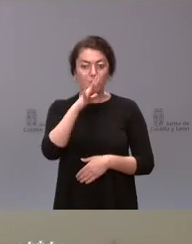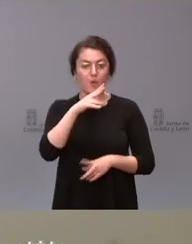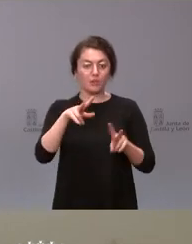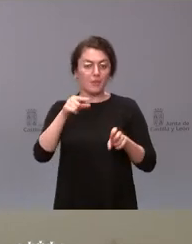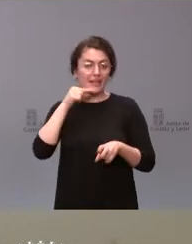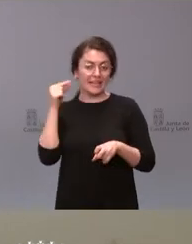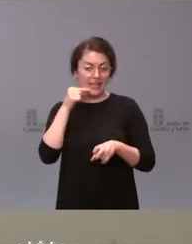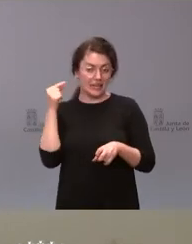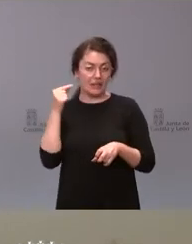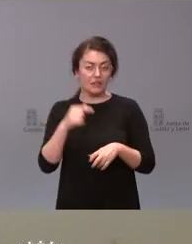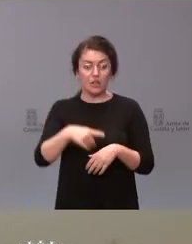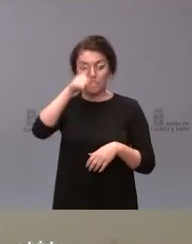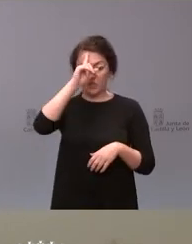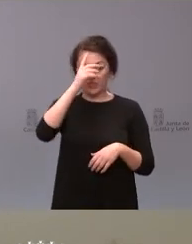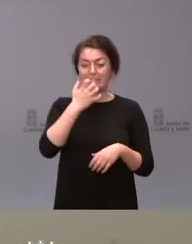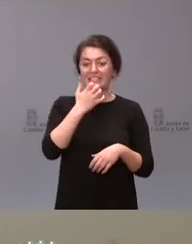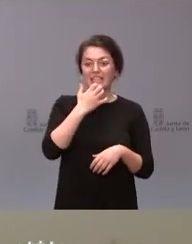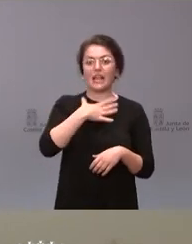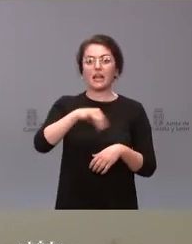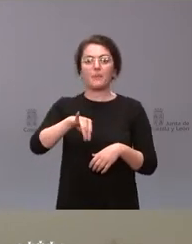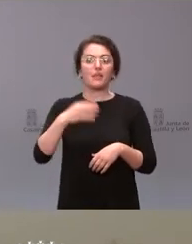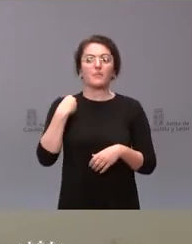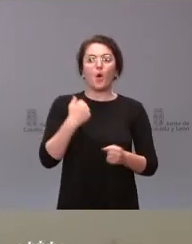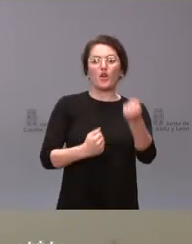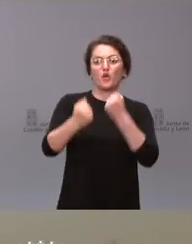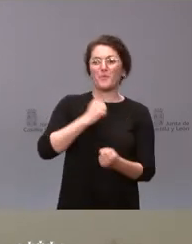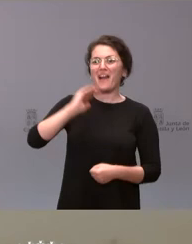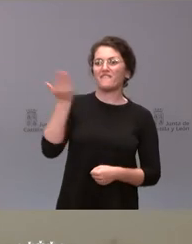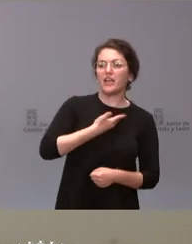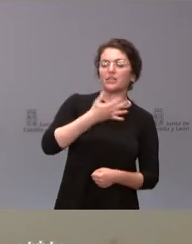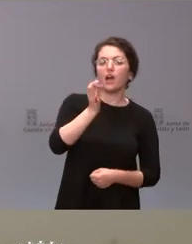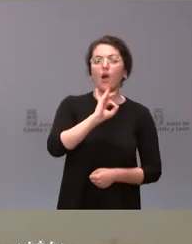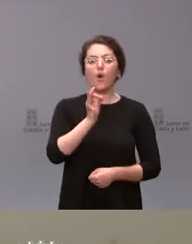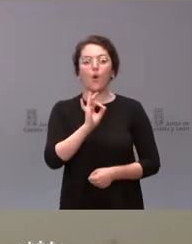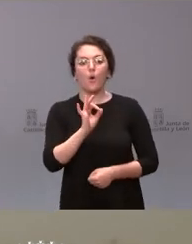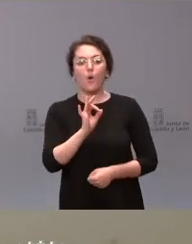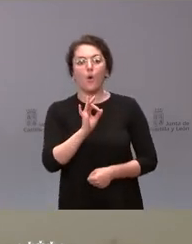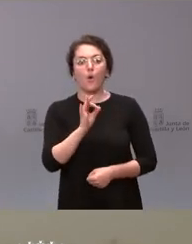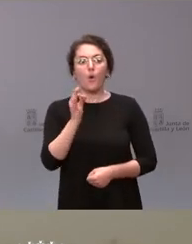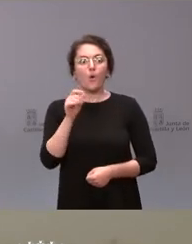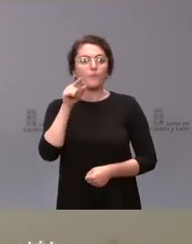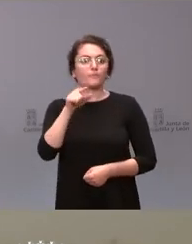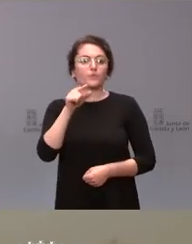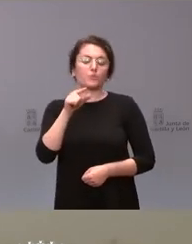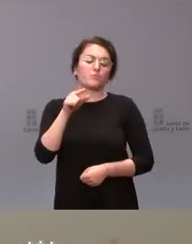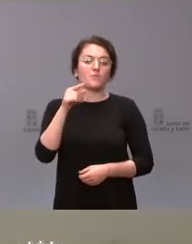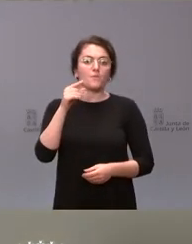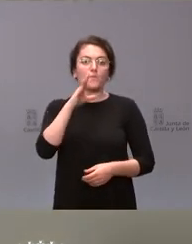si eso puede hacer daño a la economía o como consejero de Hacienda que podría suponer